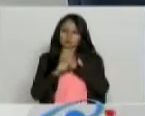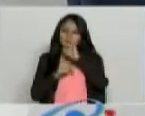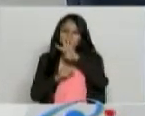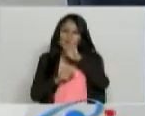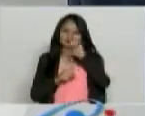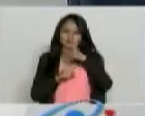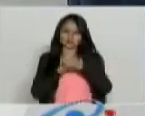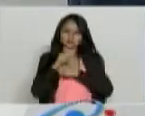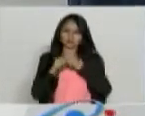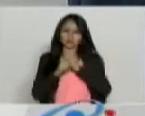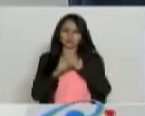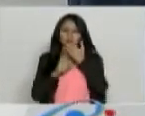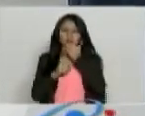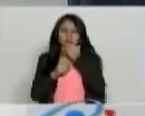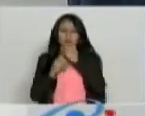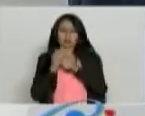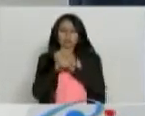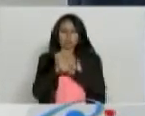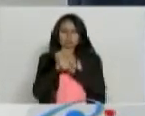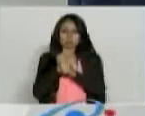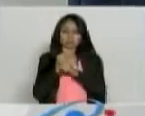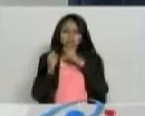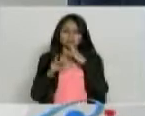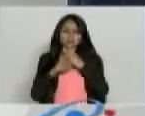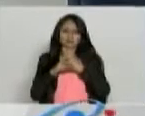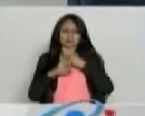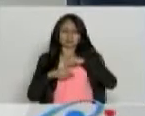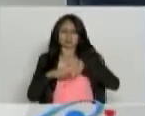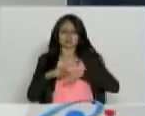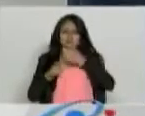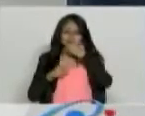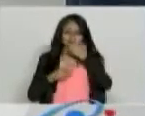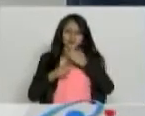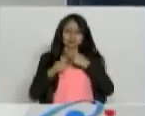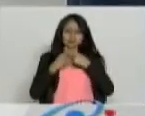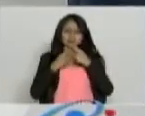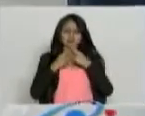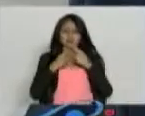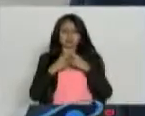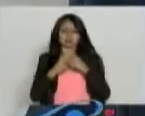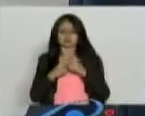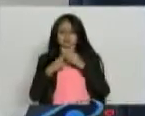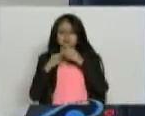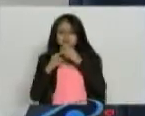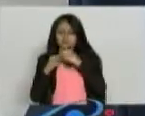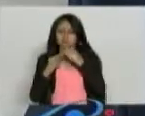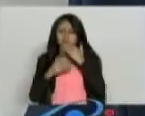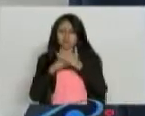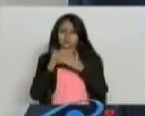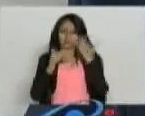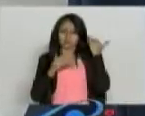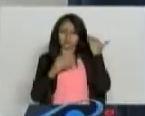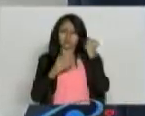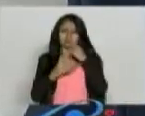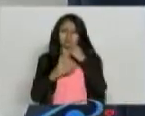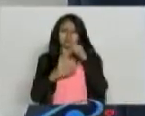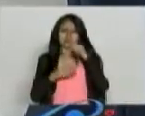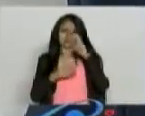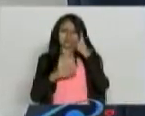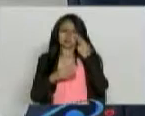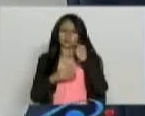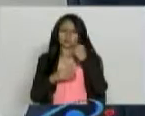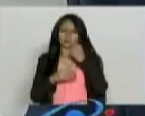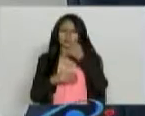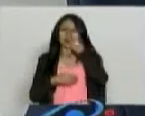con antecedentes de estreñimiento crónico, gastritis, hernia yatal, flatulencia constante. Me realicé hace dos días